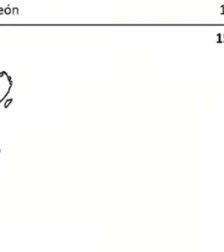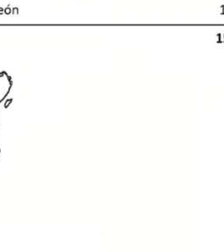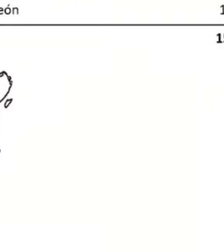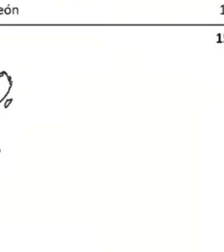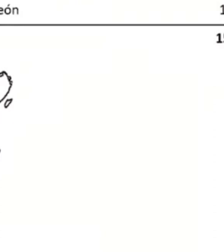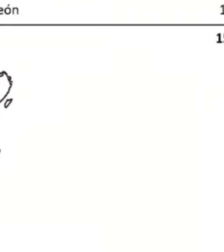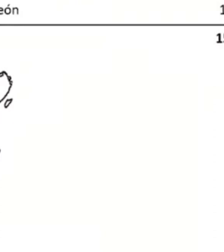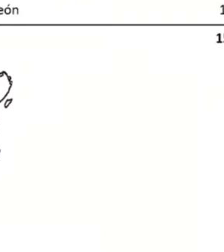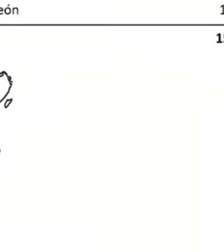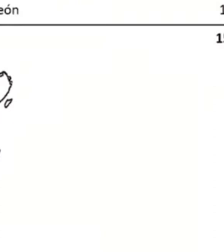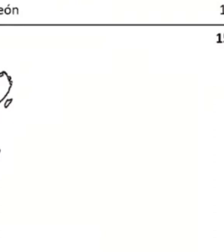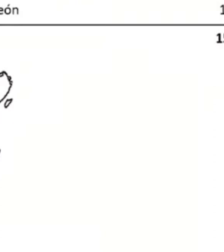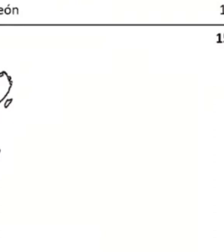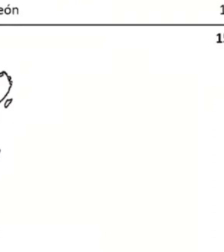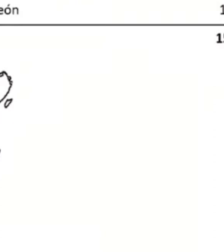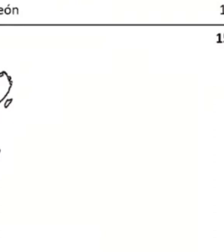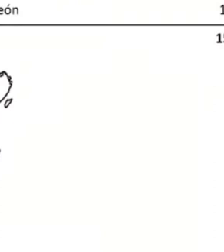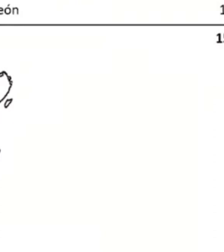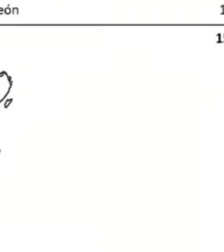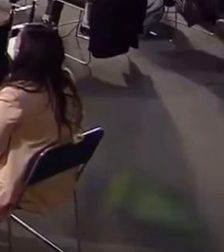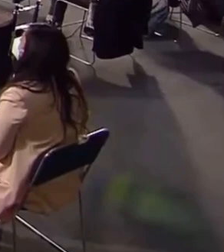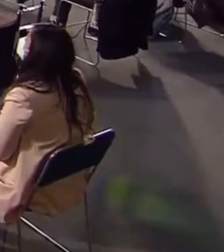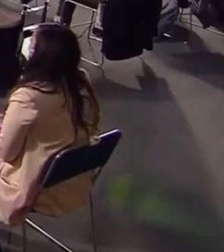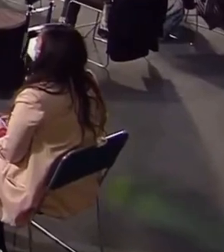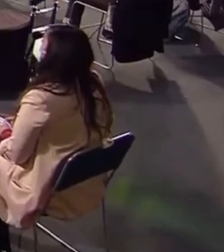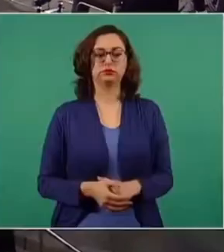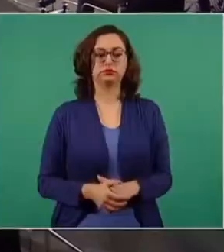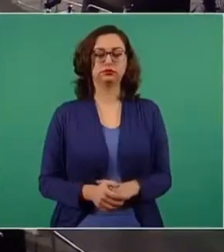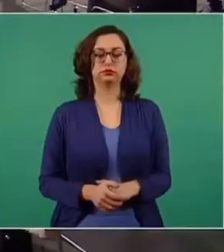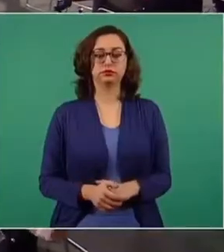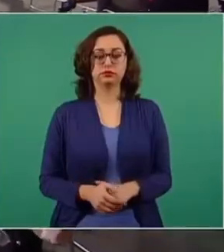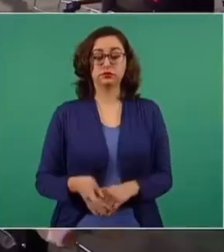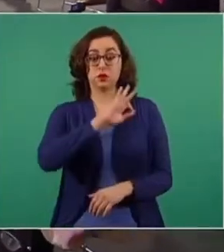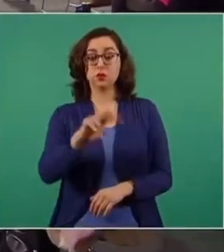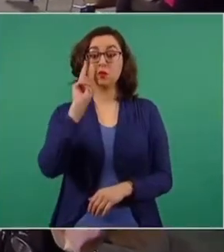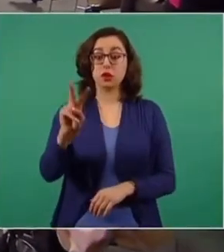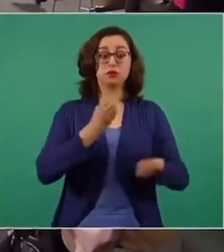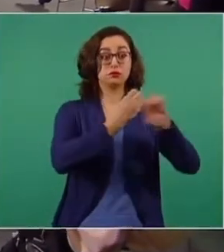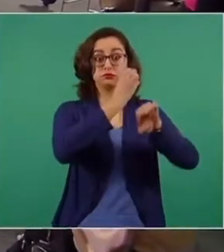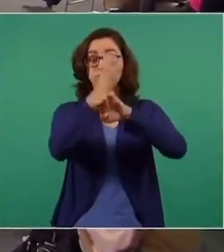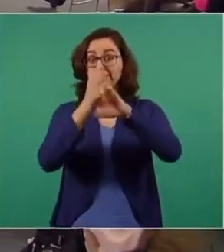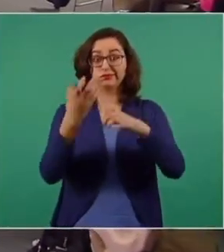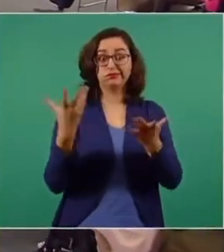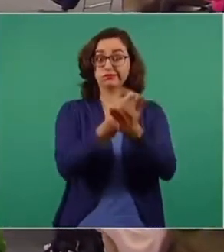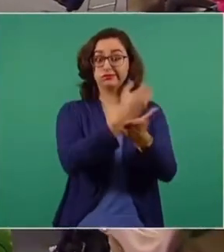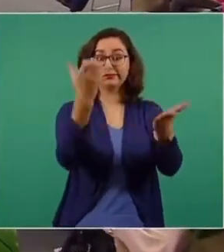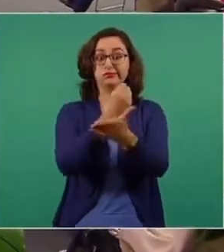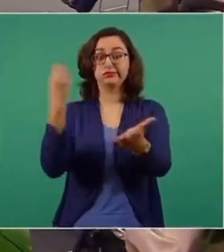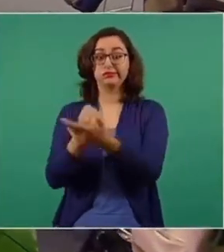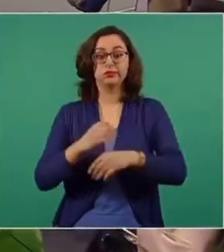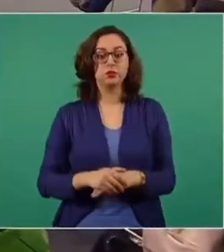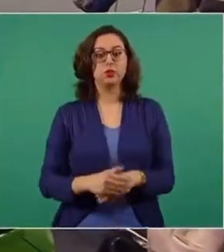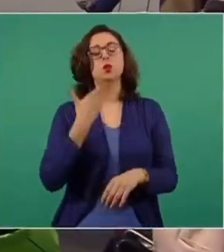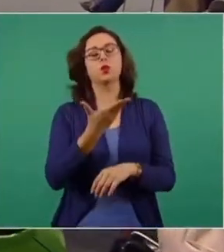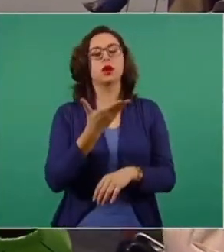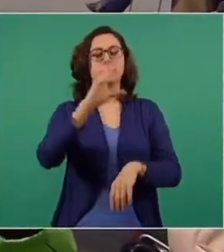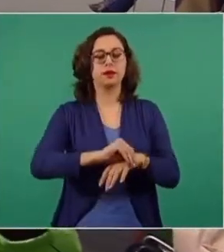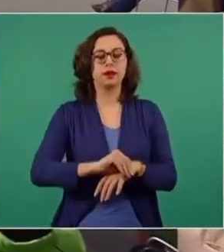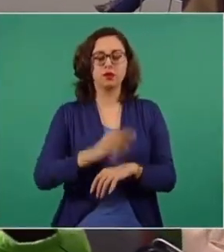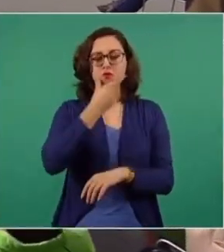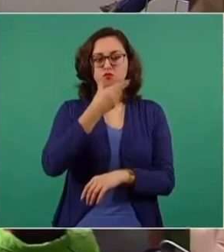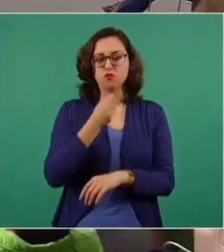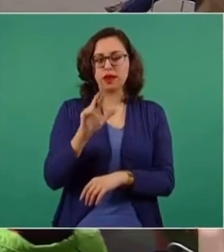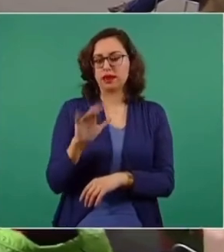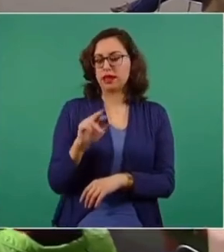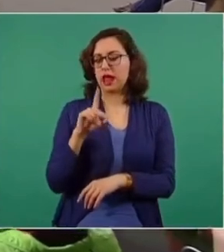Nayarit, Colima, Michoacán, el Pacífico. Te lo voy a pedir permiso a Ricardo